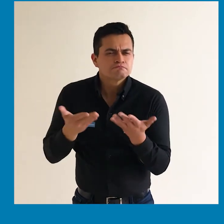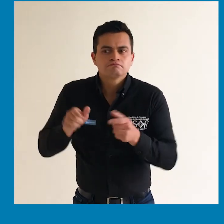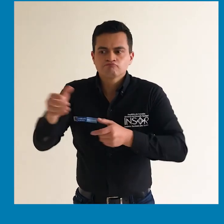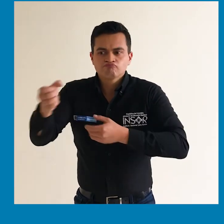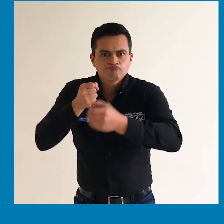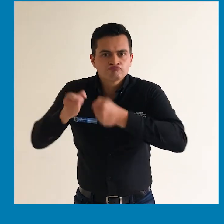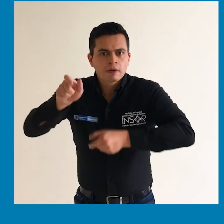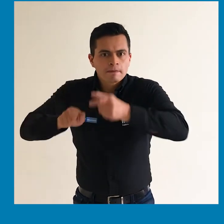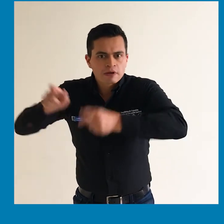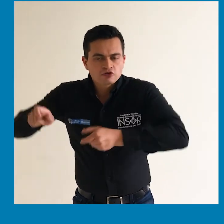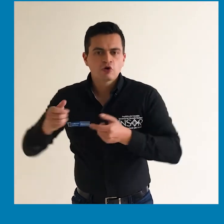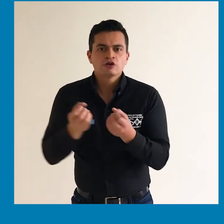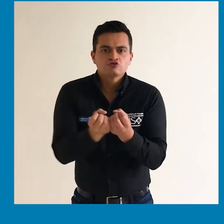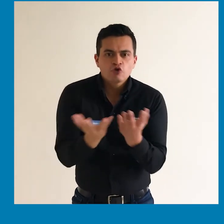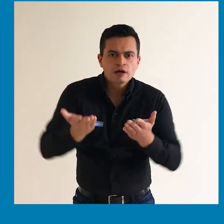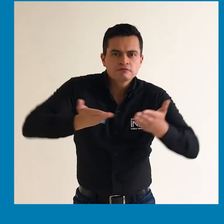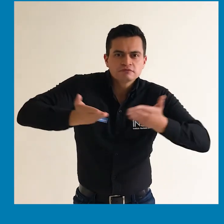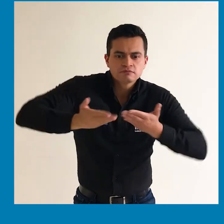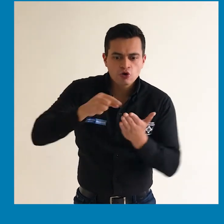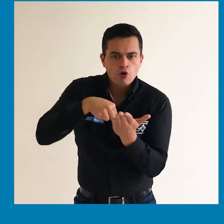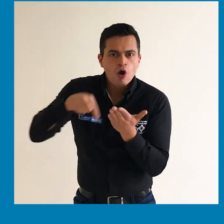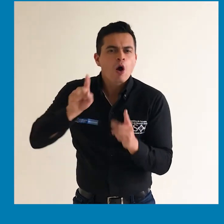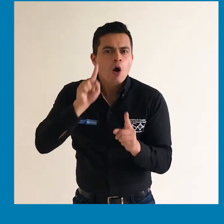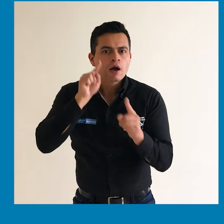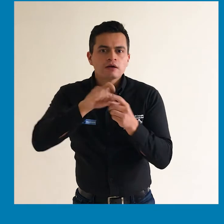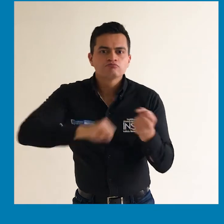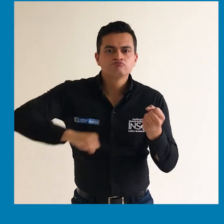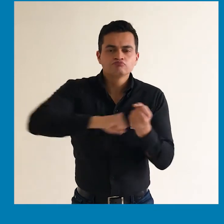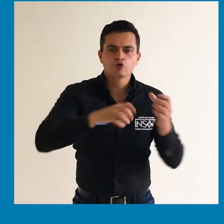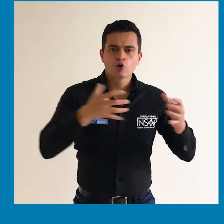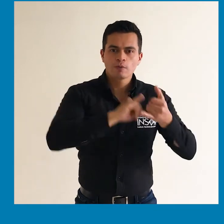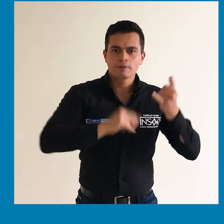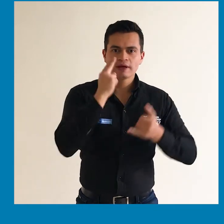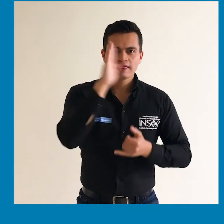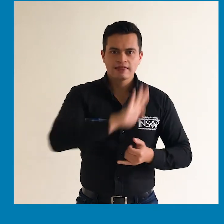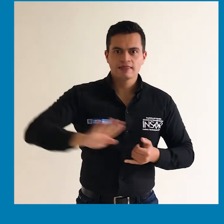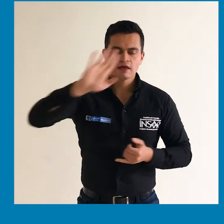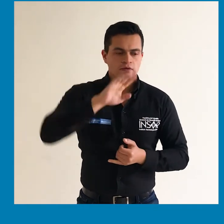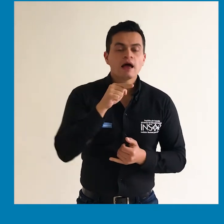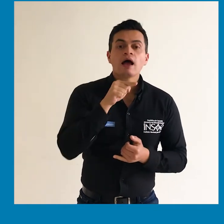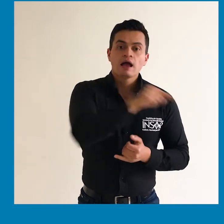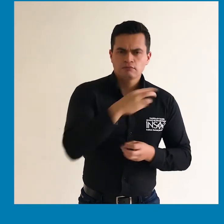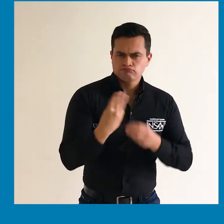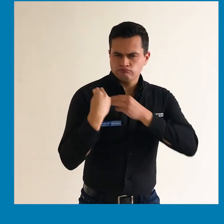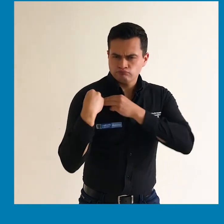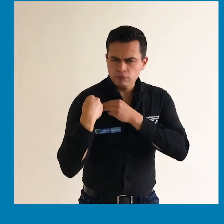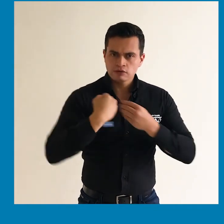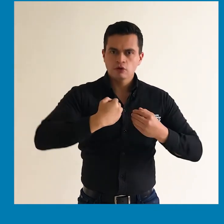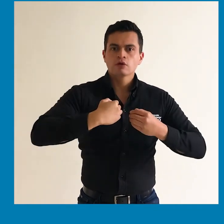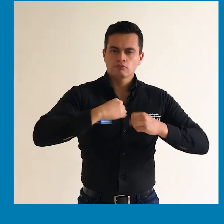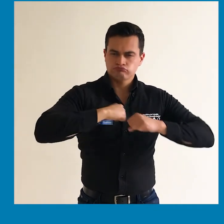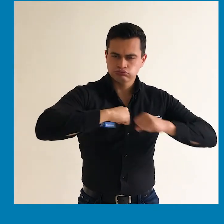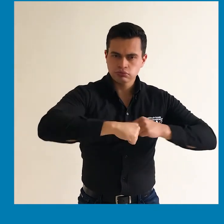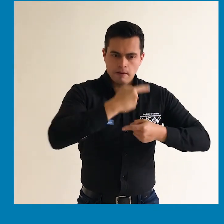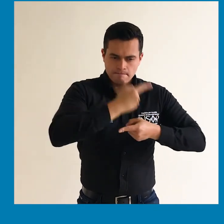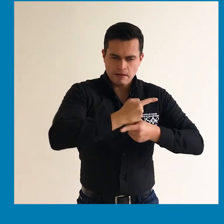Contratar el personal, los bienes y los servicios necesarios para el cumplimiento de la misionalidad del Mecanismo Independiente Nacional